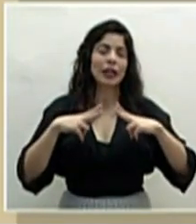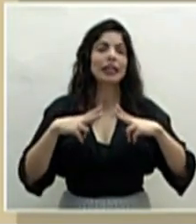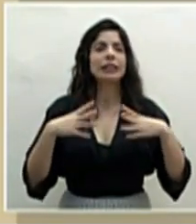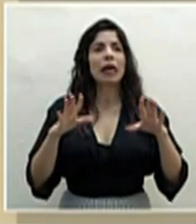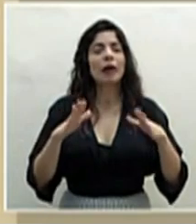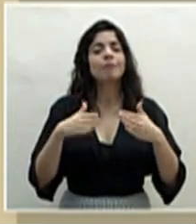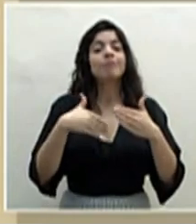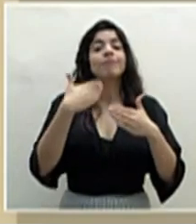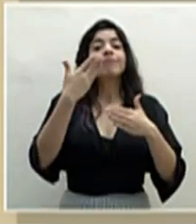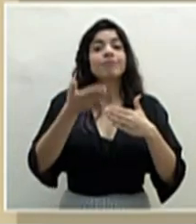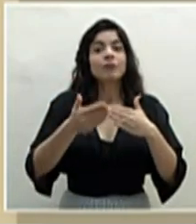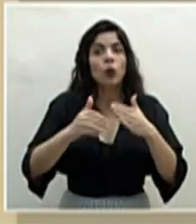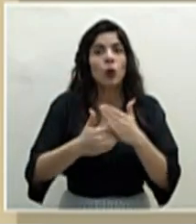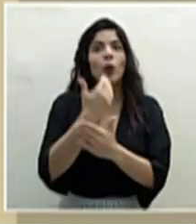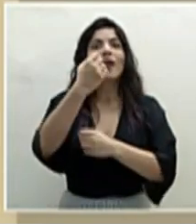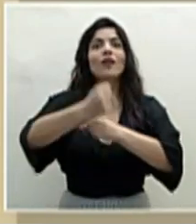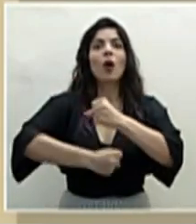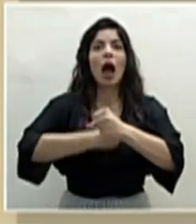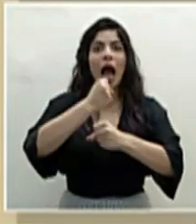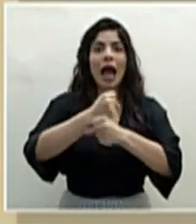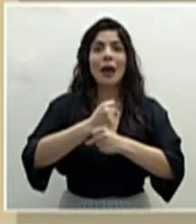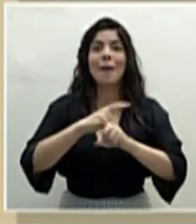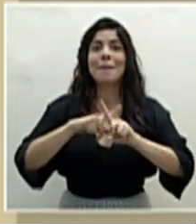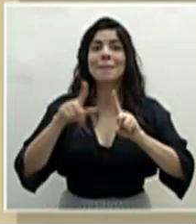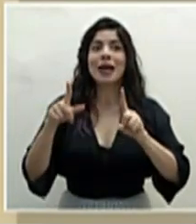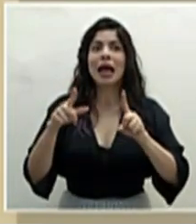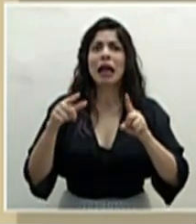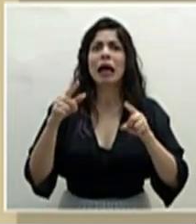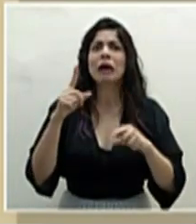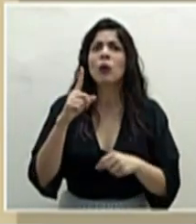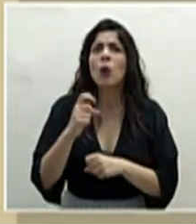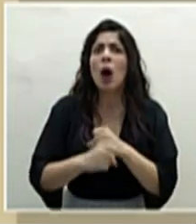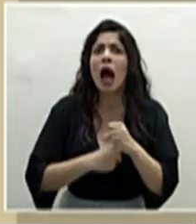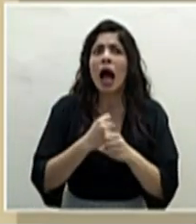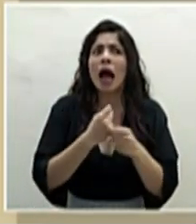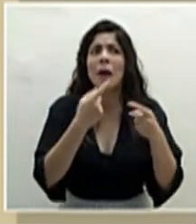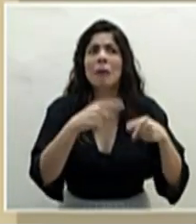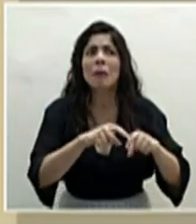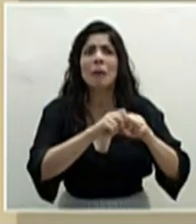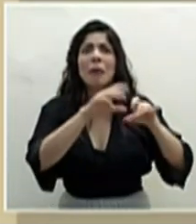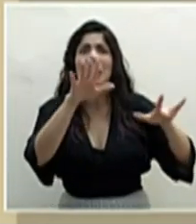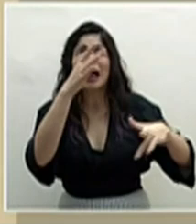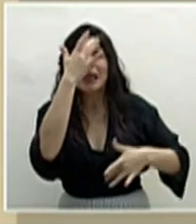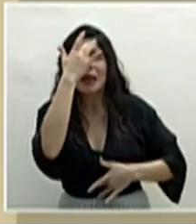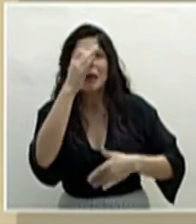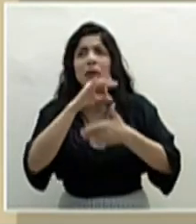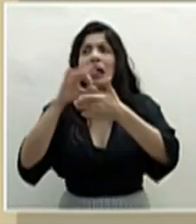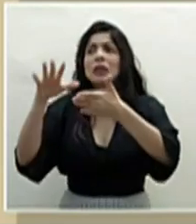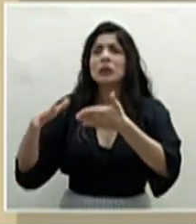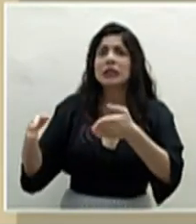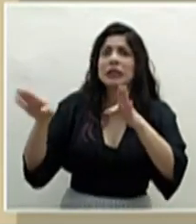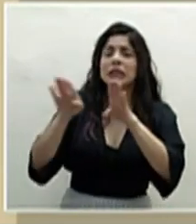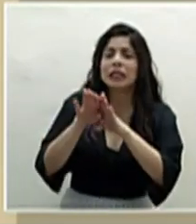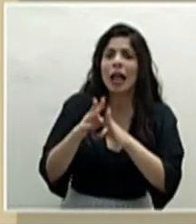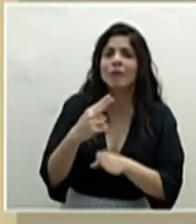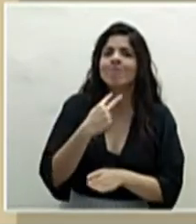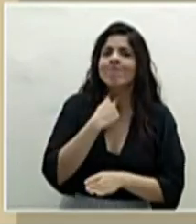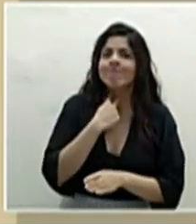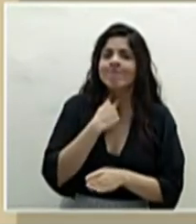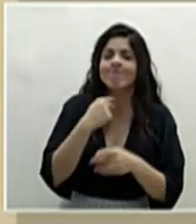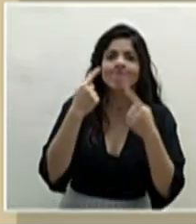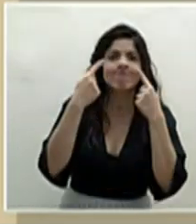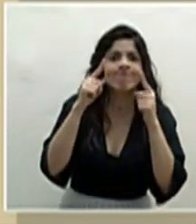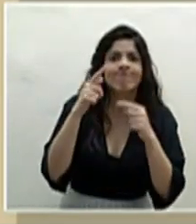entramos al nuevo año, pero ya un año con una pandemia donde las escuelas se cerraron. Entonces, ya no se pudo